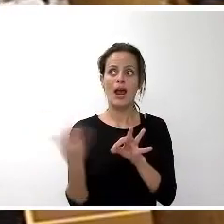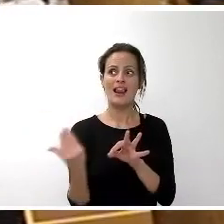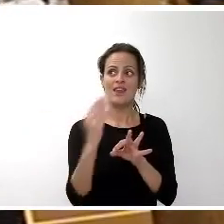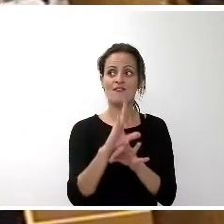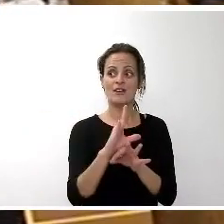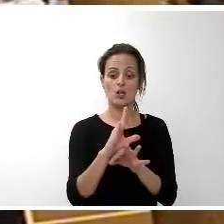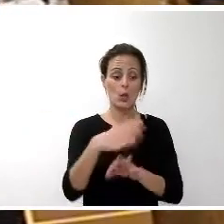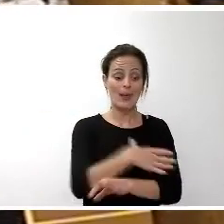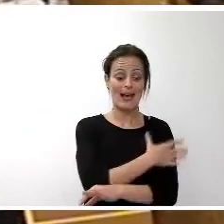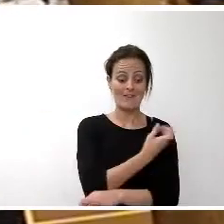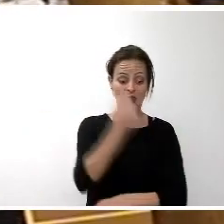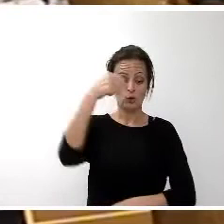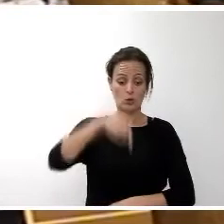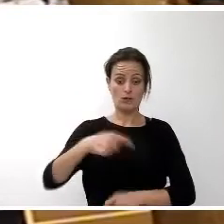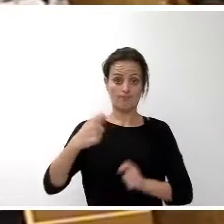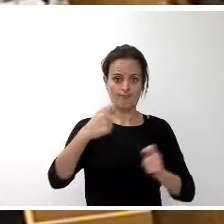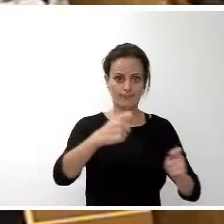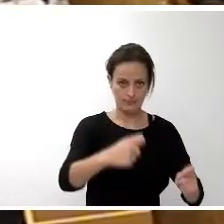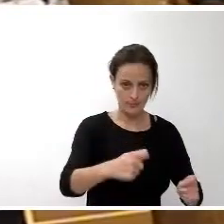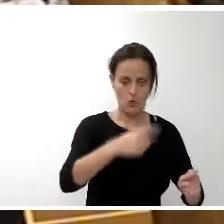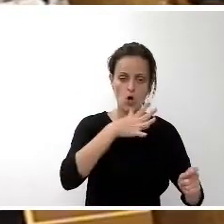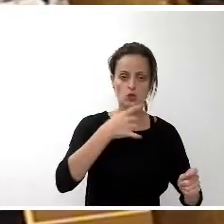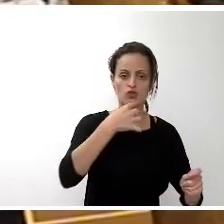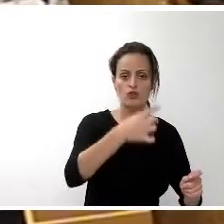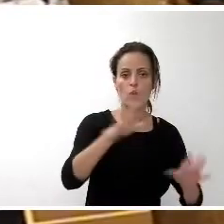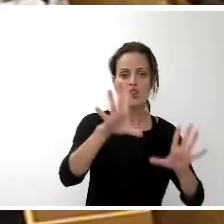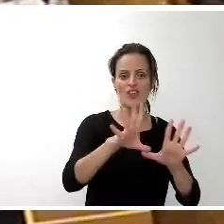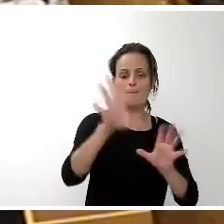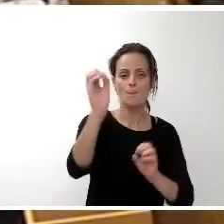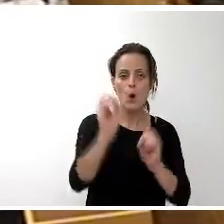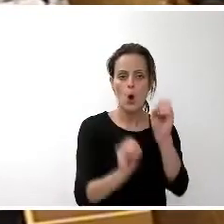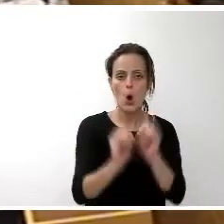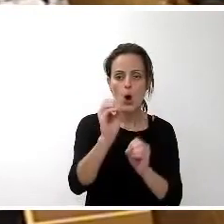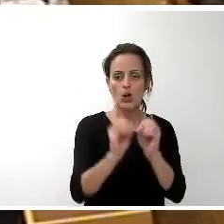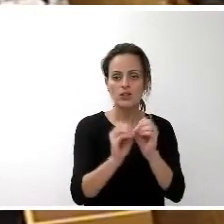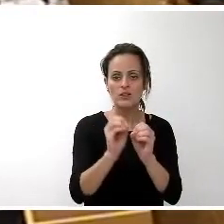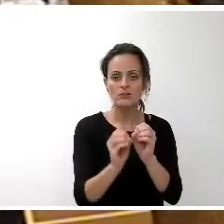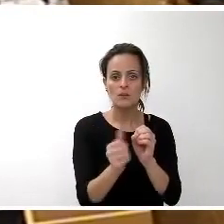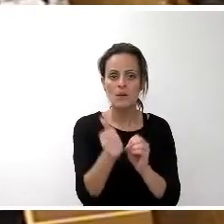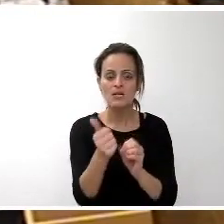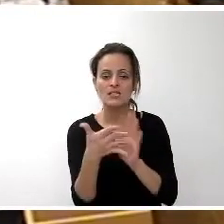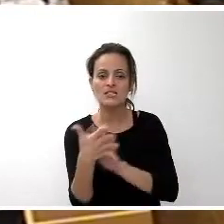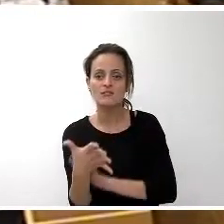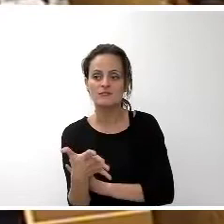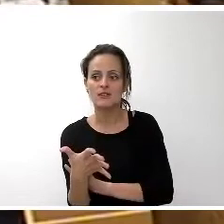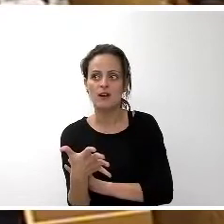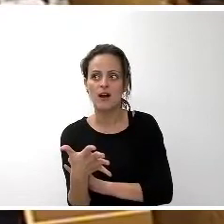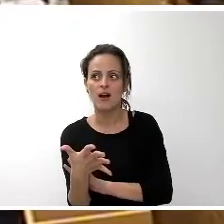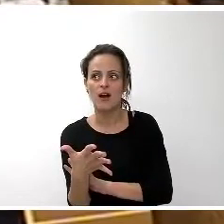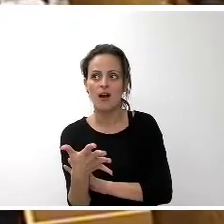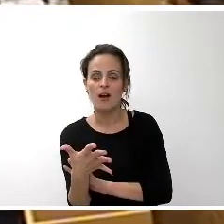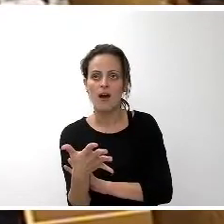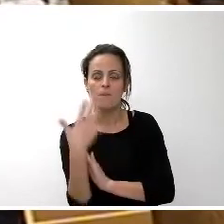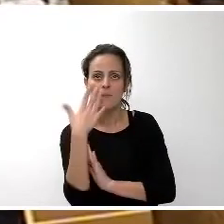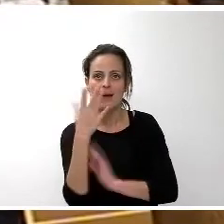que este cabildo pone por eso hablo del 10% por eso hablamos de más del doble de lo que sube el presupuesto